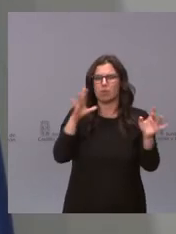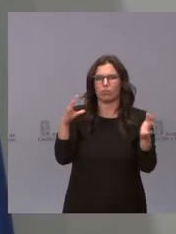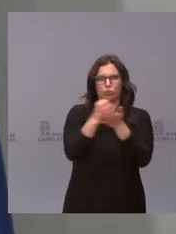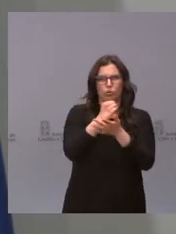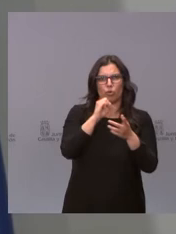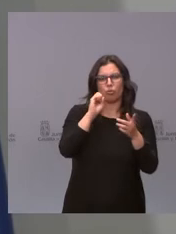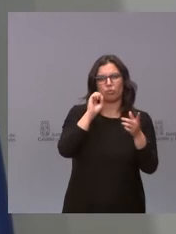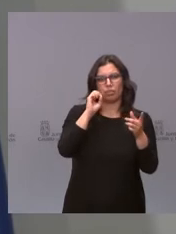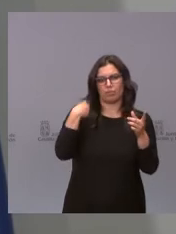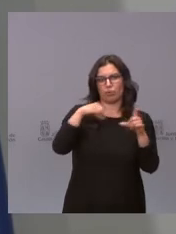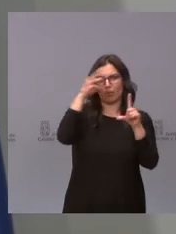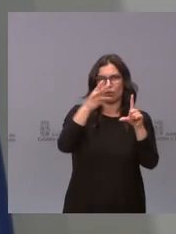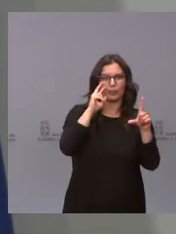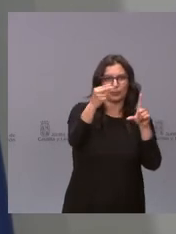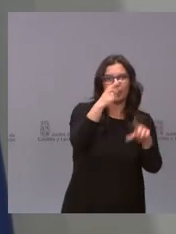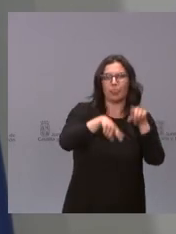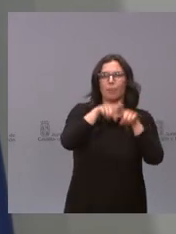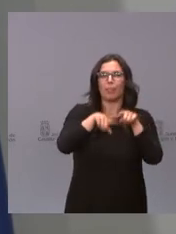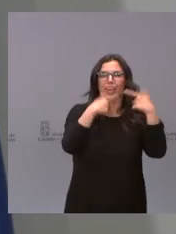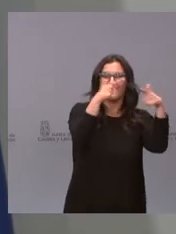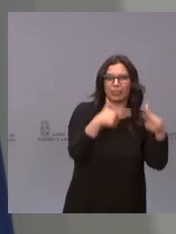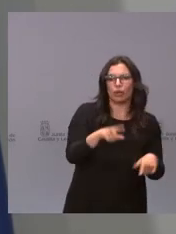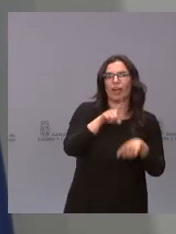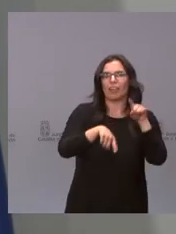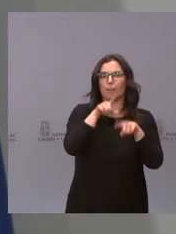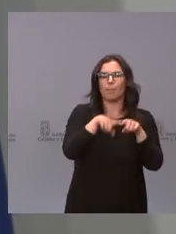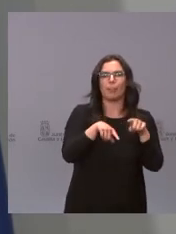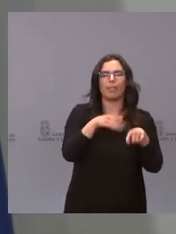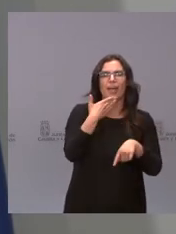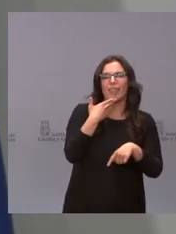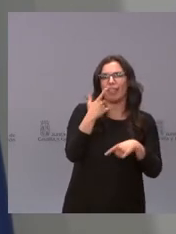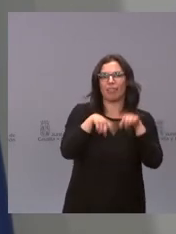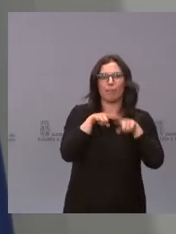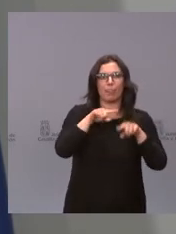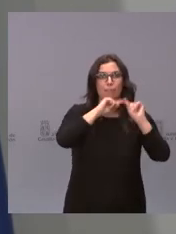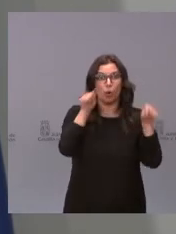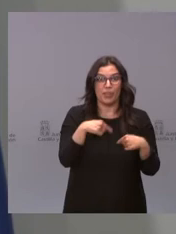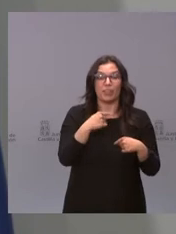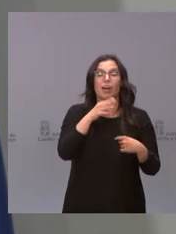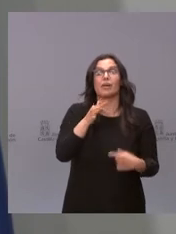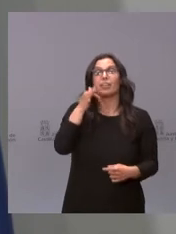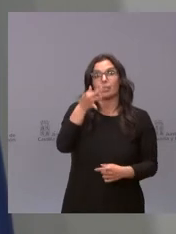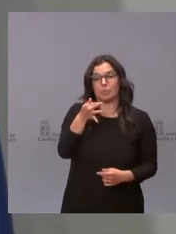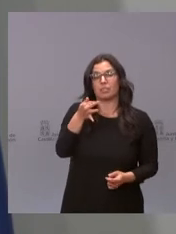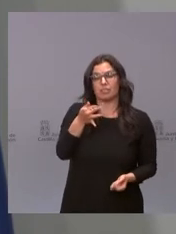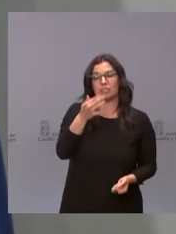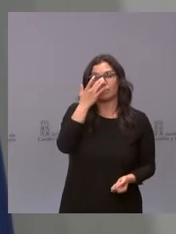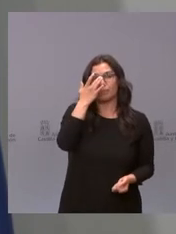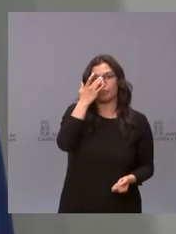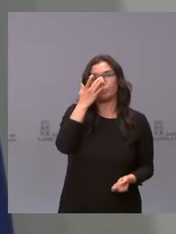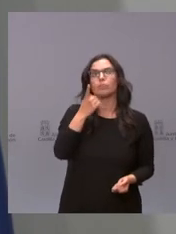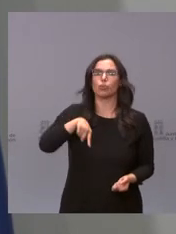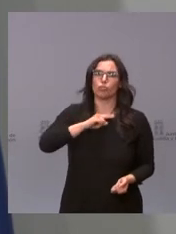por categorías, por edades, por provincias. Y eso además nos obliga, y estamos